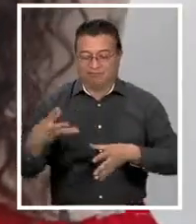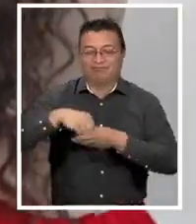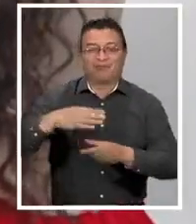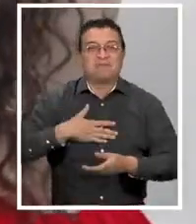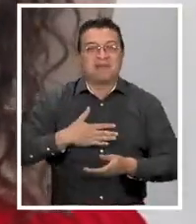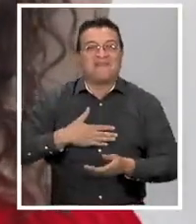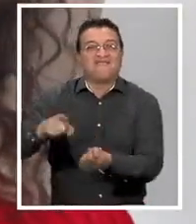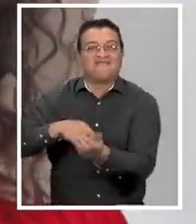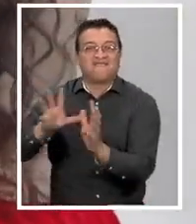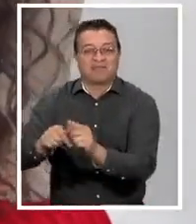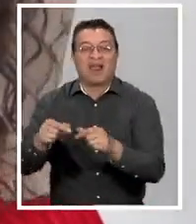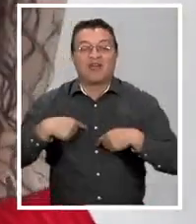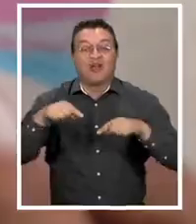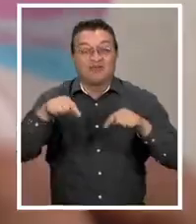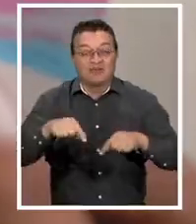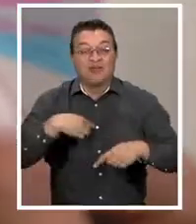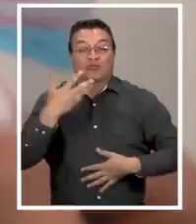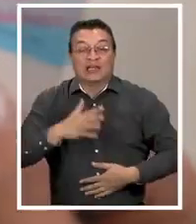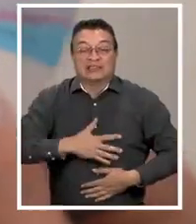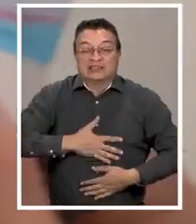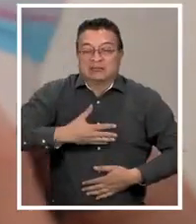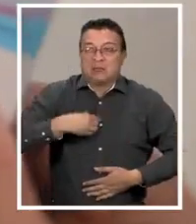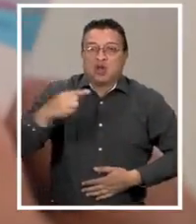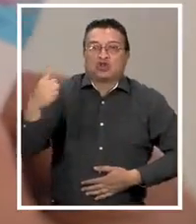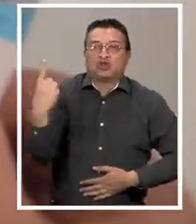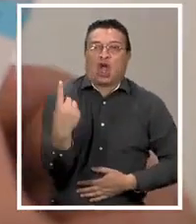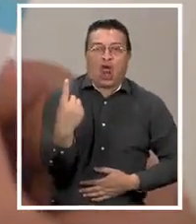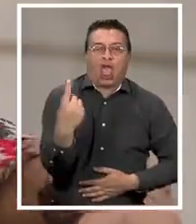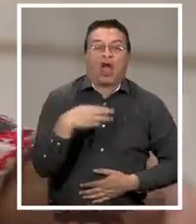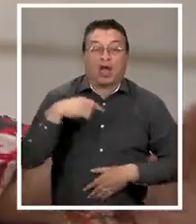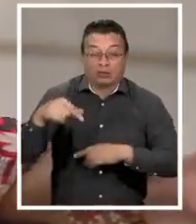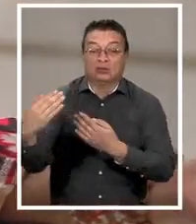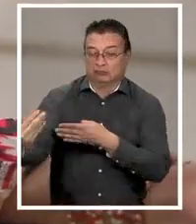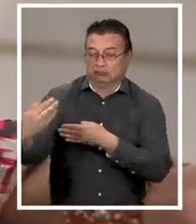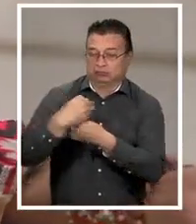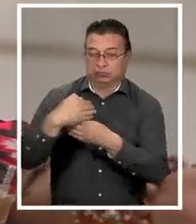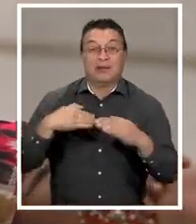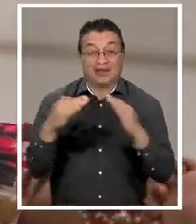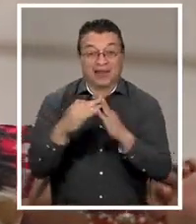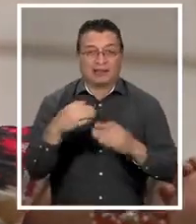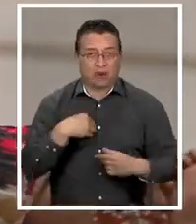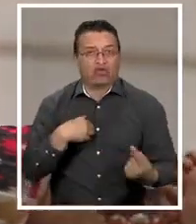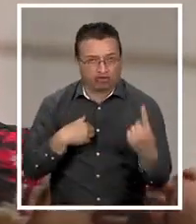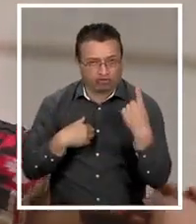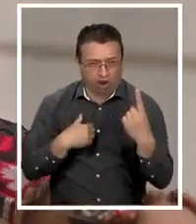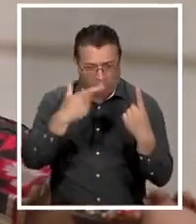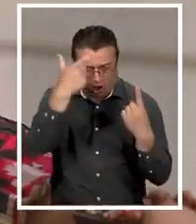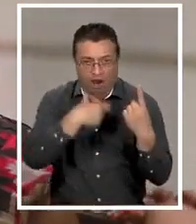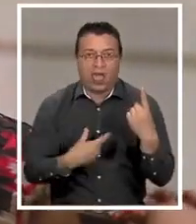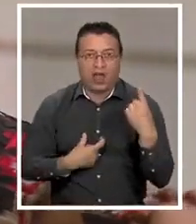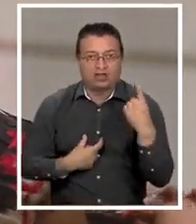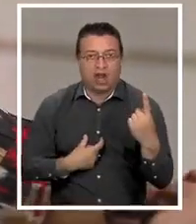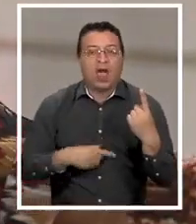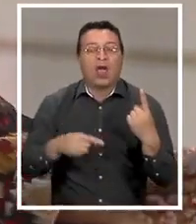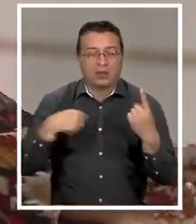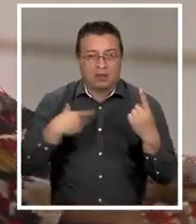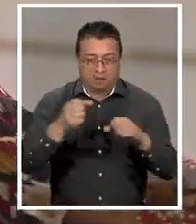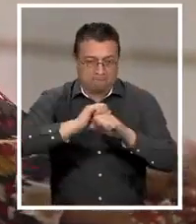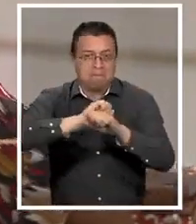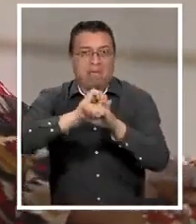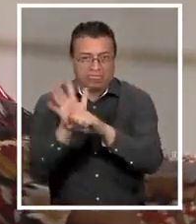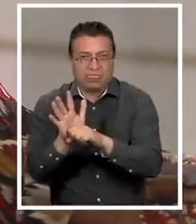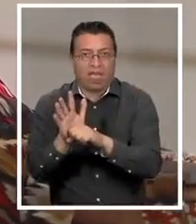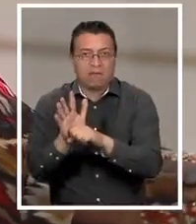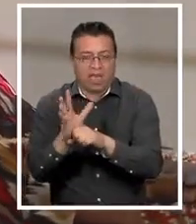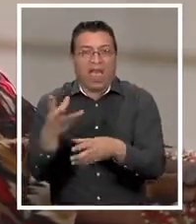parte de mi familia porque fue en un momento que ya me encontraron sola. Cuando me asistieron a mi casa yo estaba sola y en